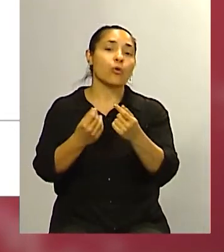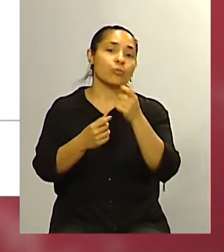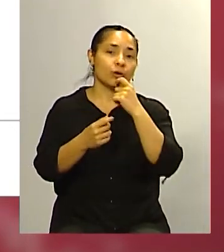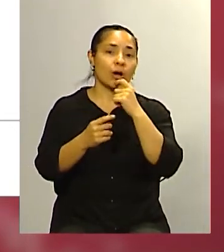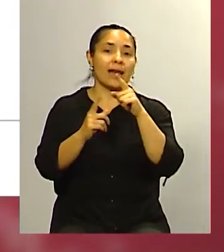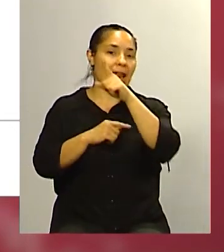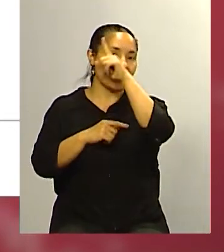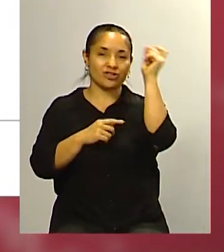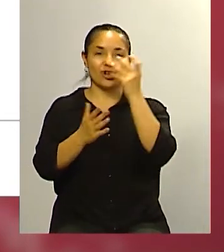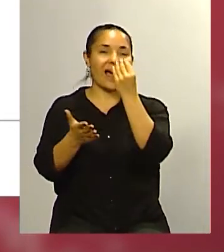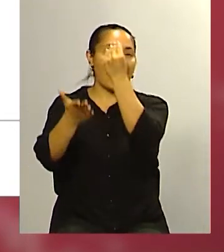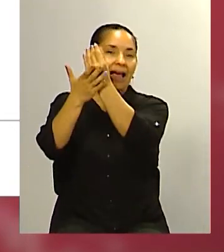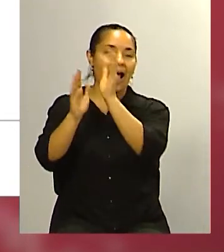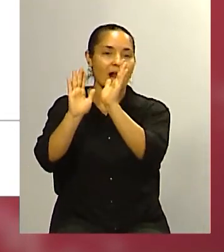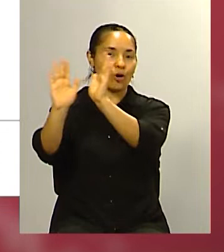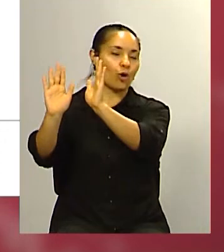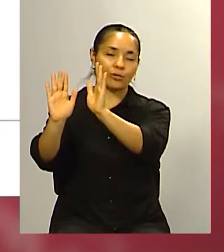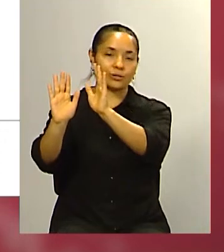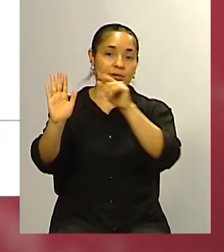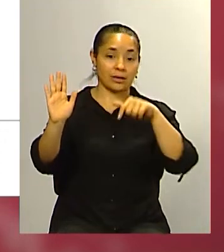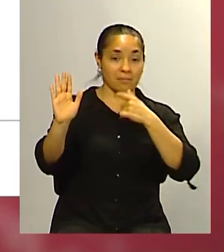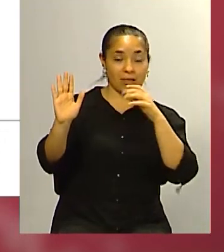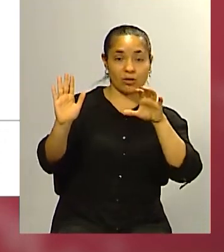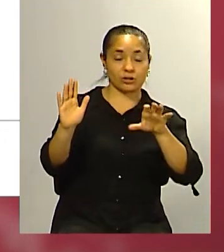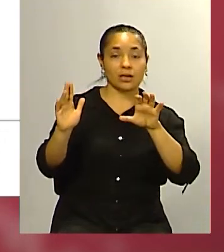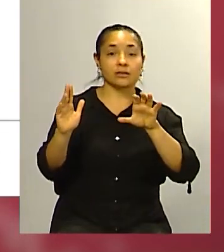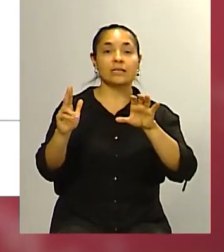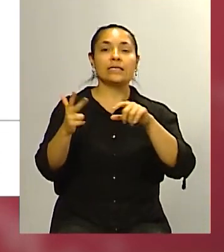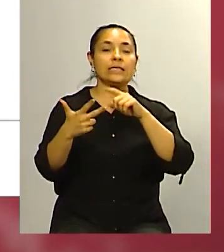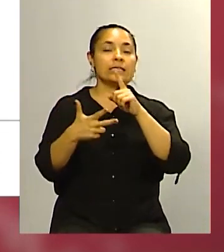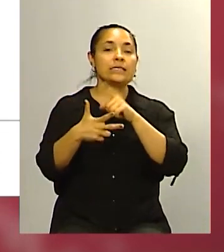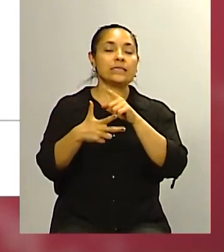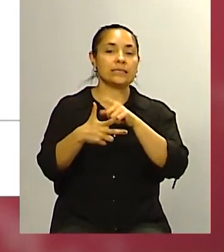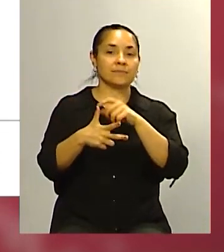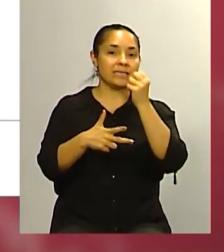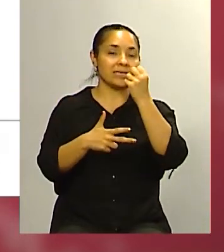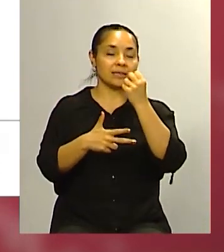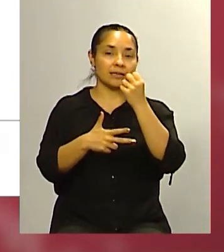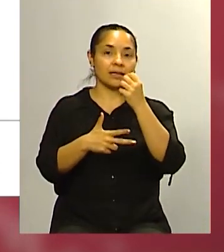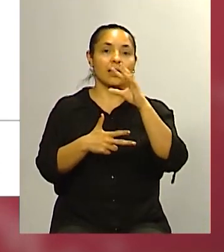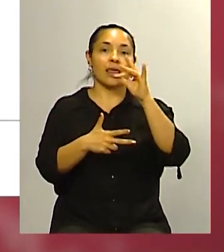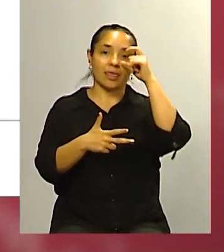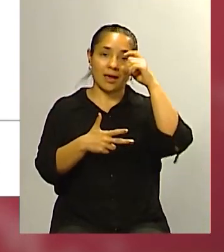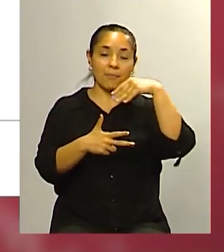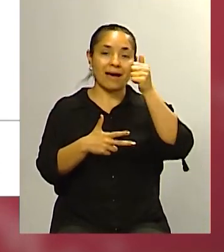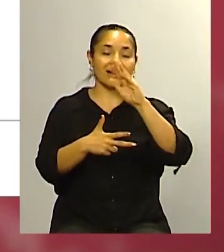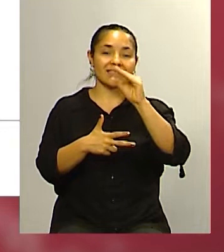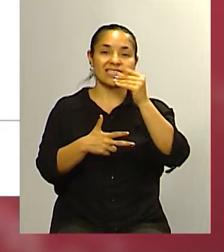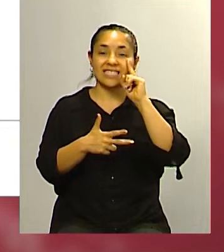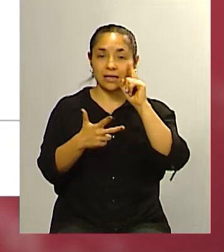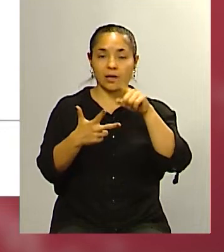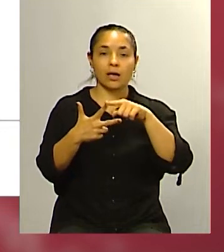a nivel nacional está en segundo lugar pero muy cerquita de Omar De Marchi Juliano Suárez sigue